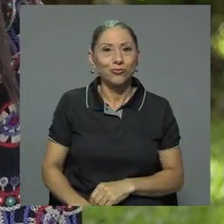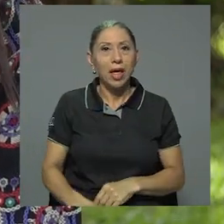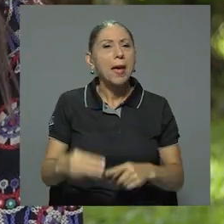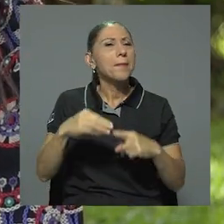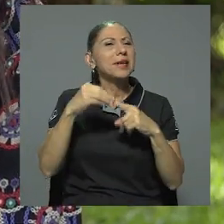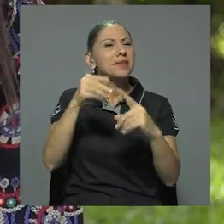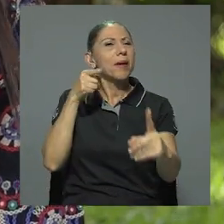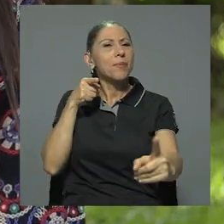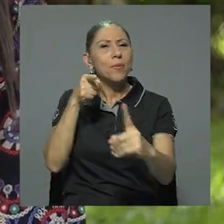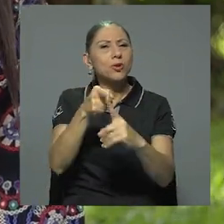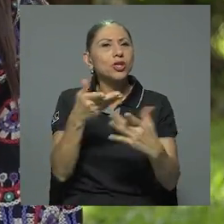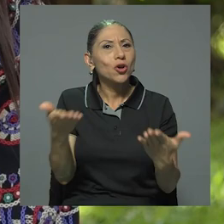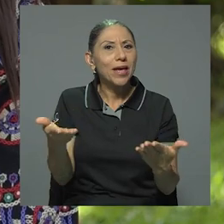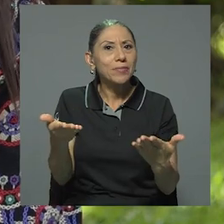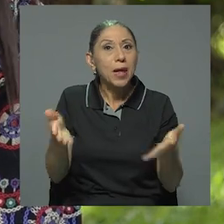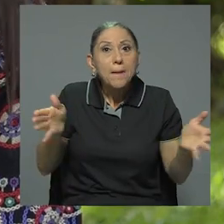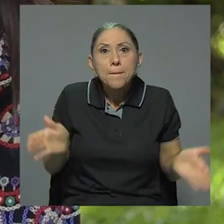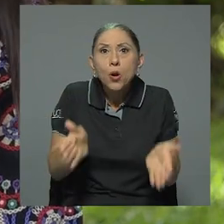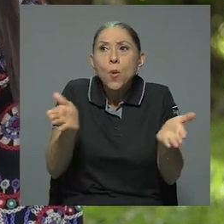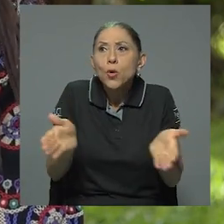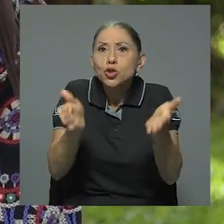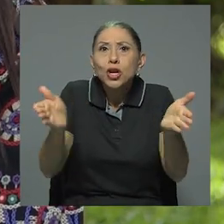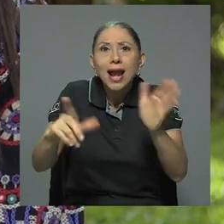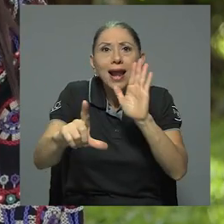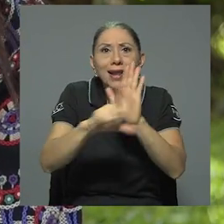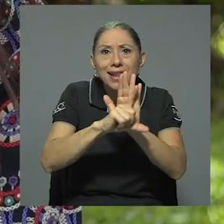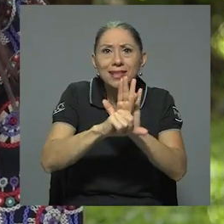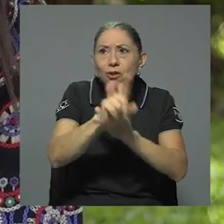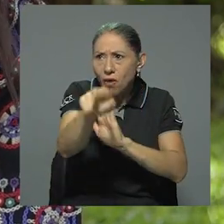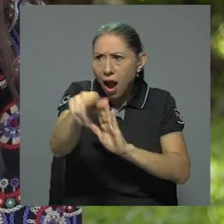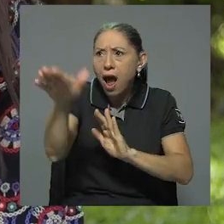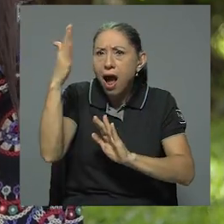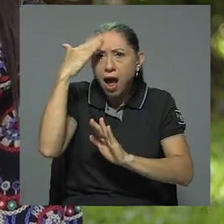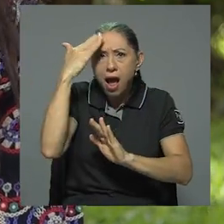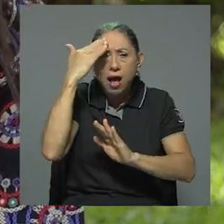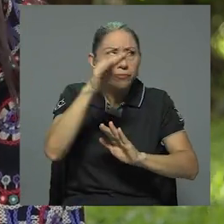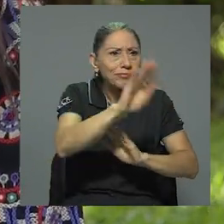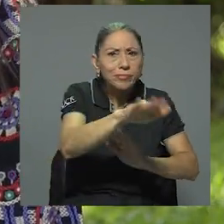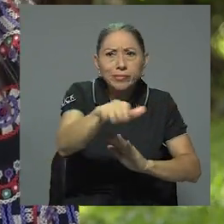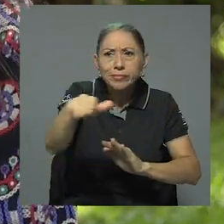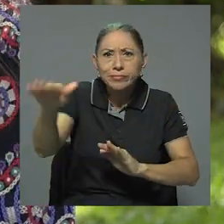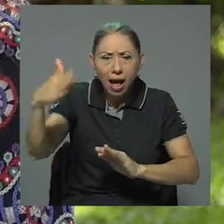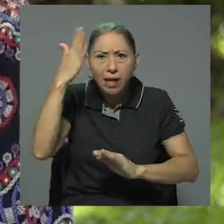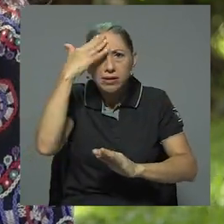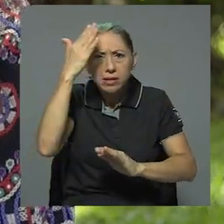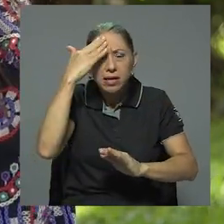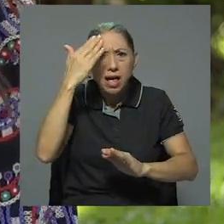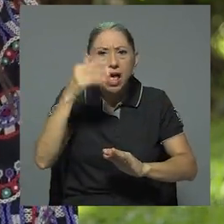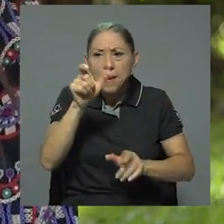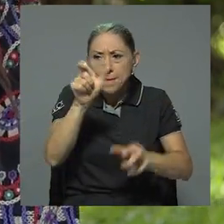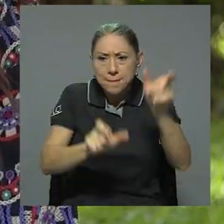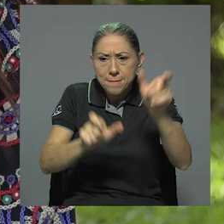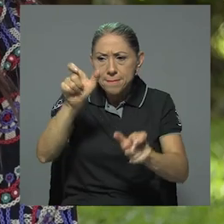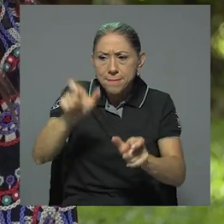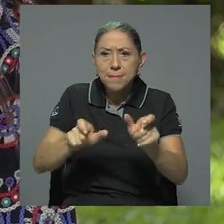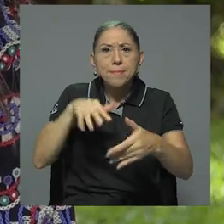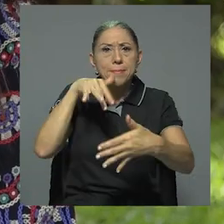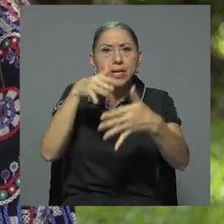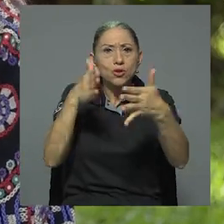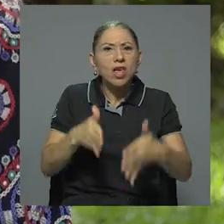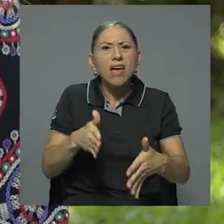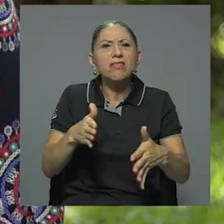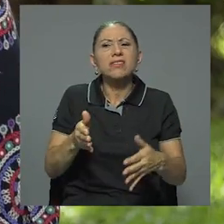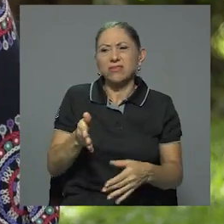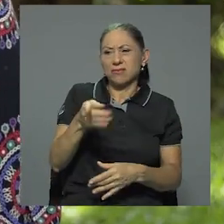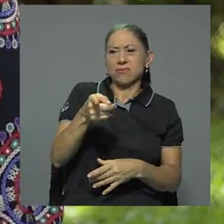principal es promocionar la legislación, el tema, informar a la sociedad en general acerca de cómo son estas personas estudiantes, cuáles